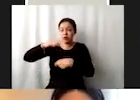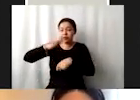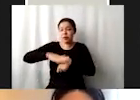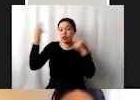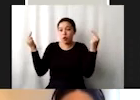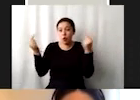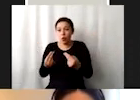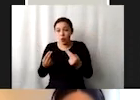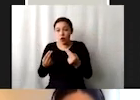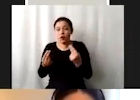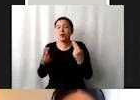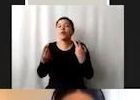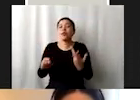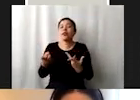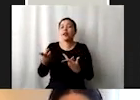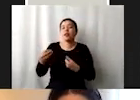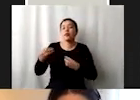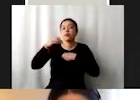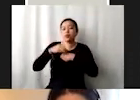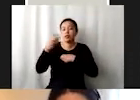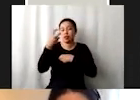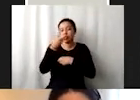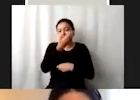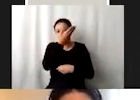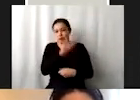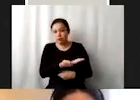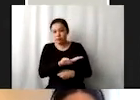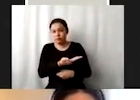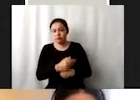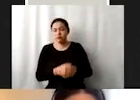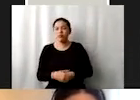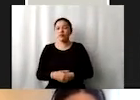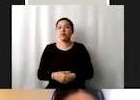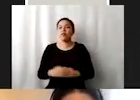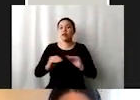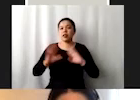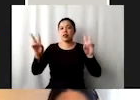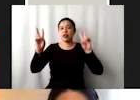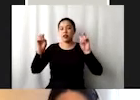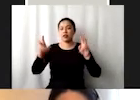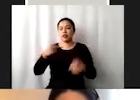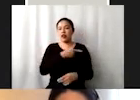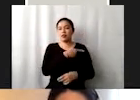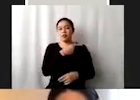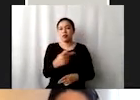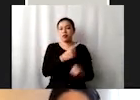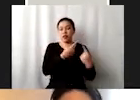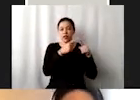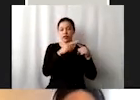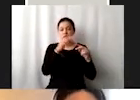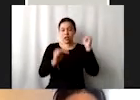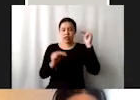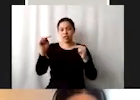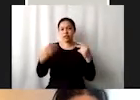trataron de incluirse allí, siendo evidentemente el tema de la pobreza multidimensional, el